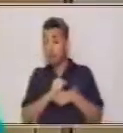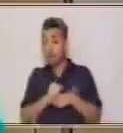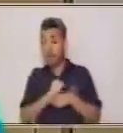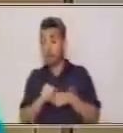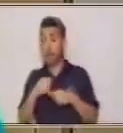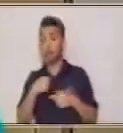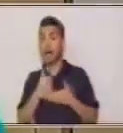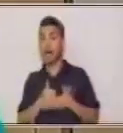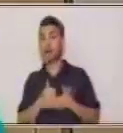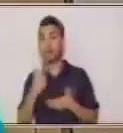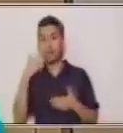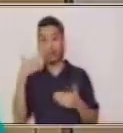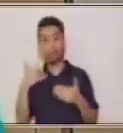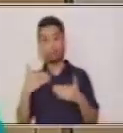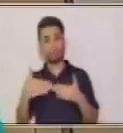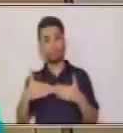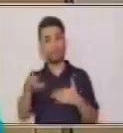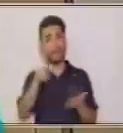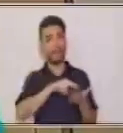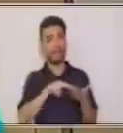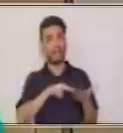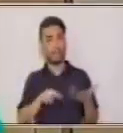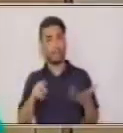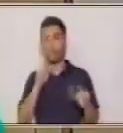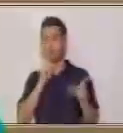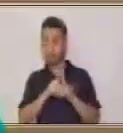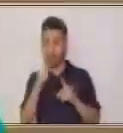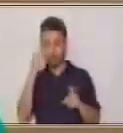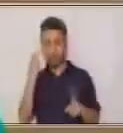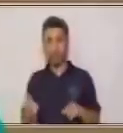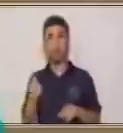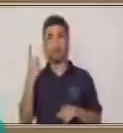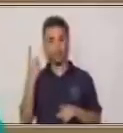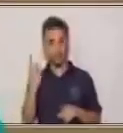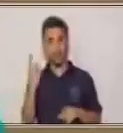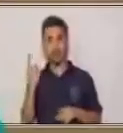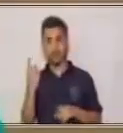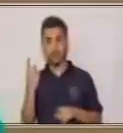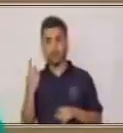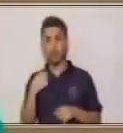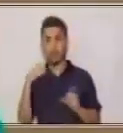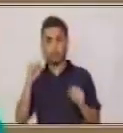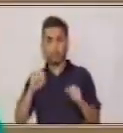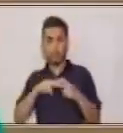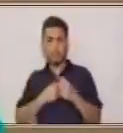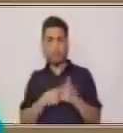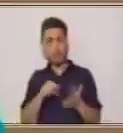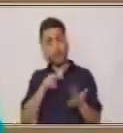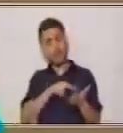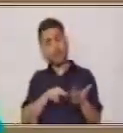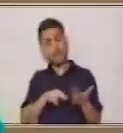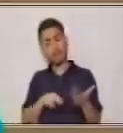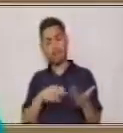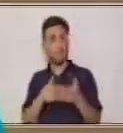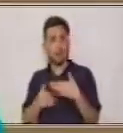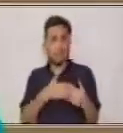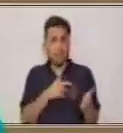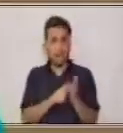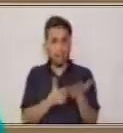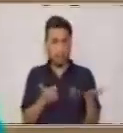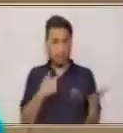velocidad lectora y mi comprensión. Puedo empezar a leer cualquier libro.